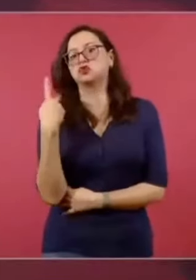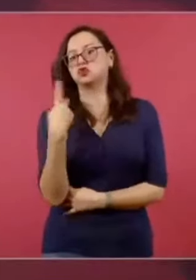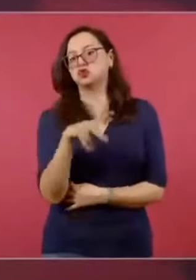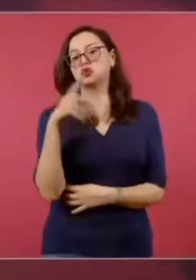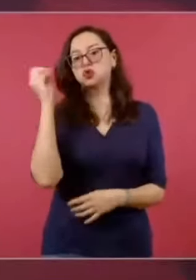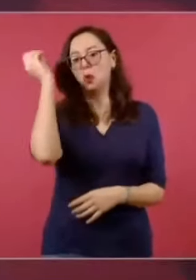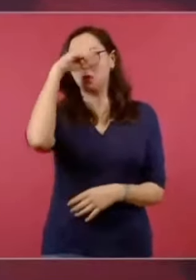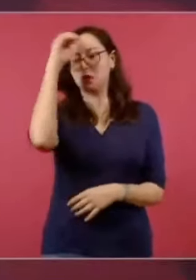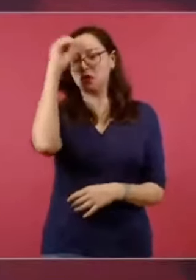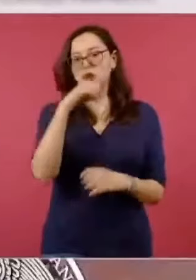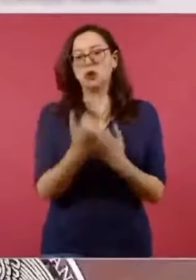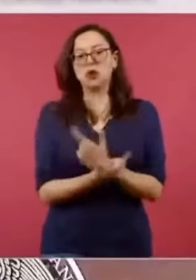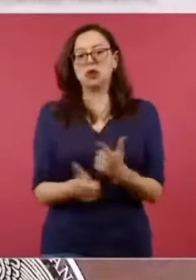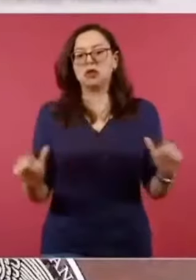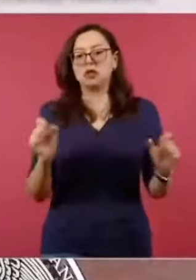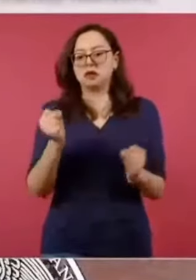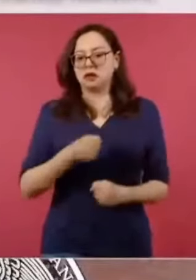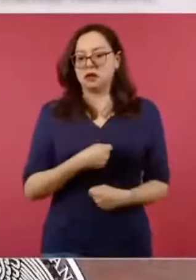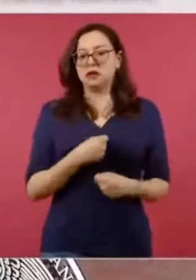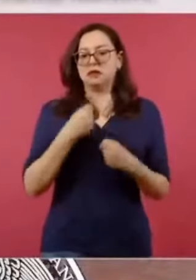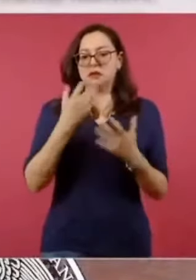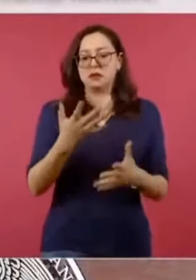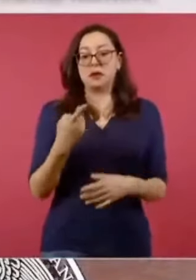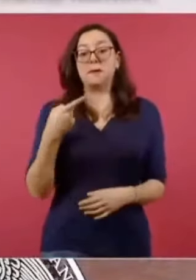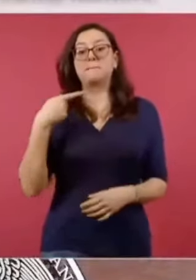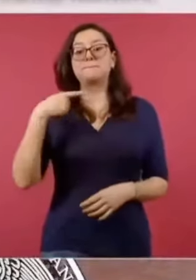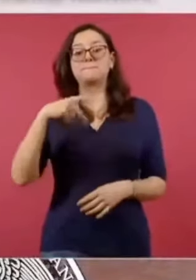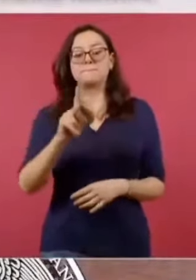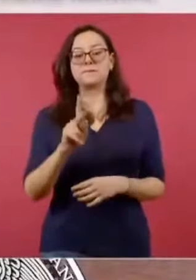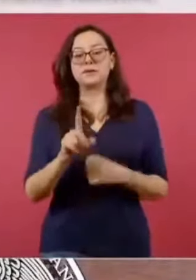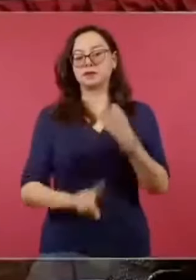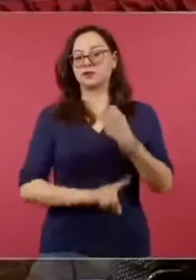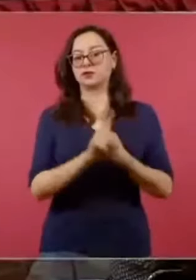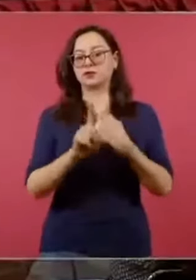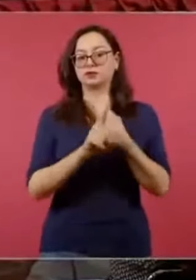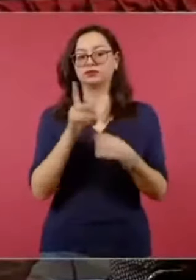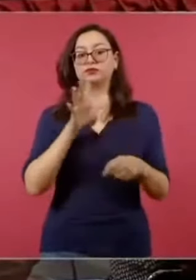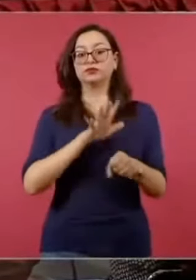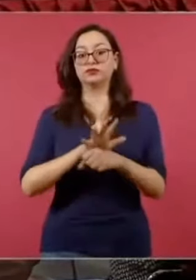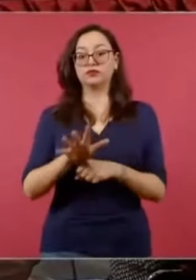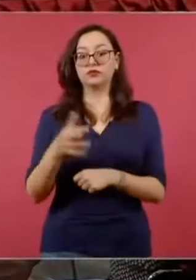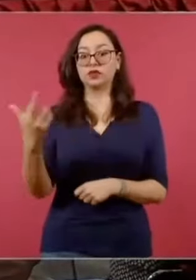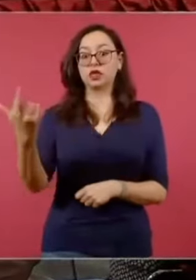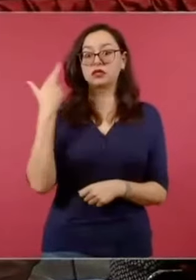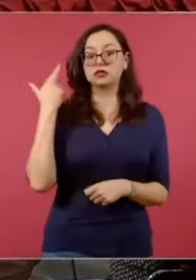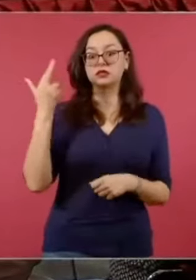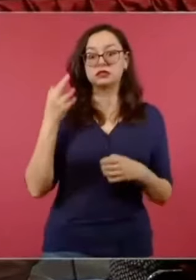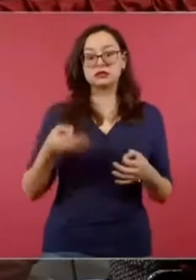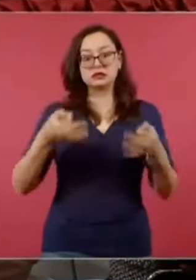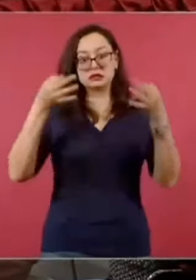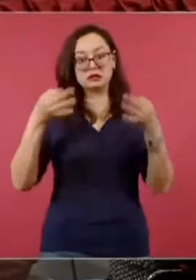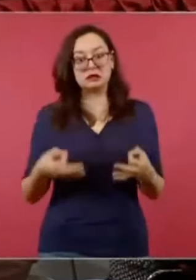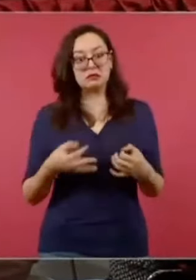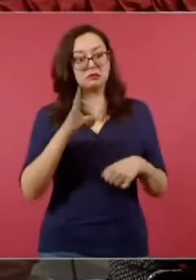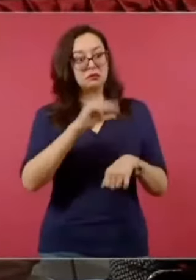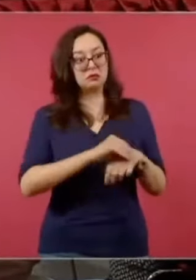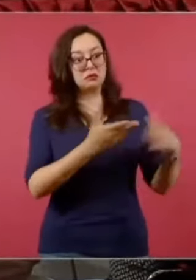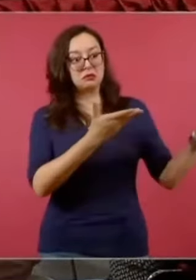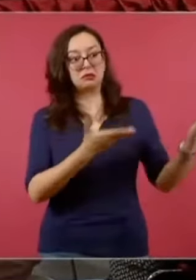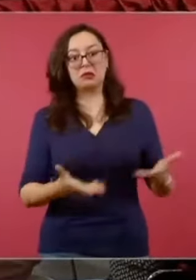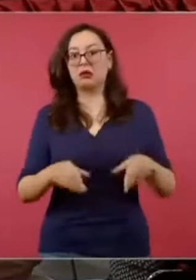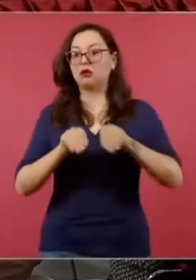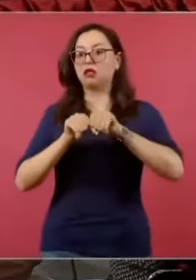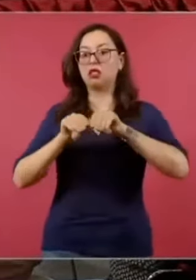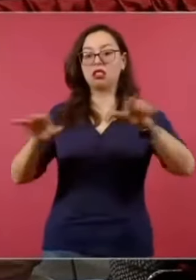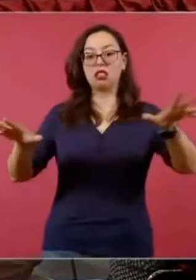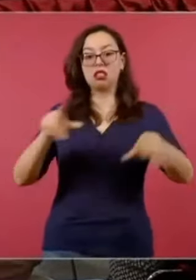derecho a la libertad de expresión. El problema es que un medio que se supone serio le da cabida a la desinformación